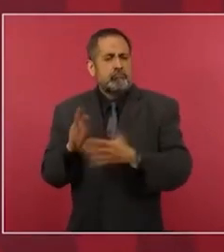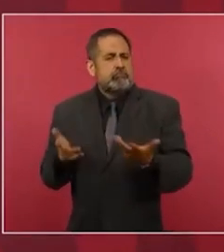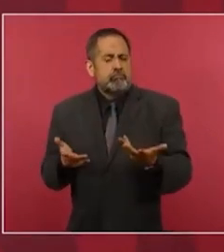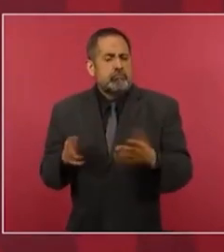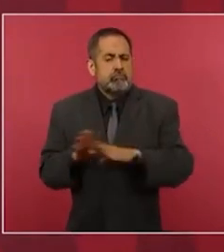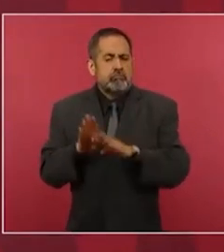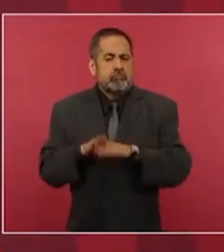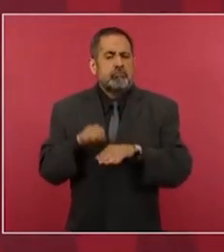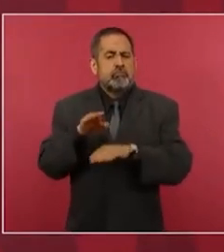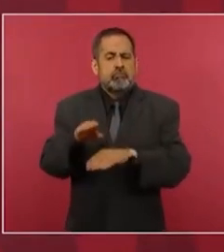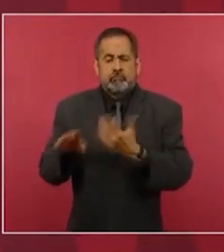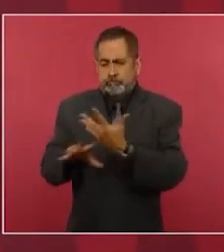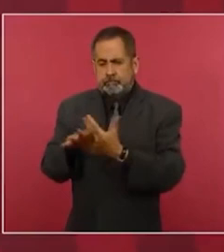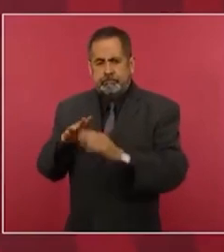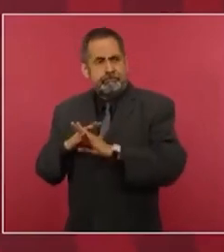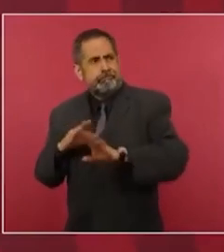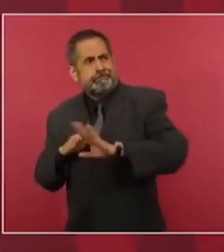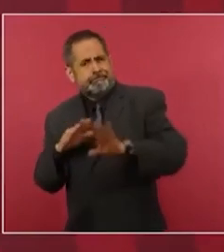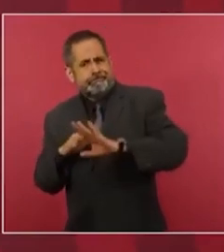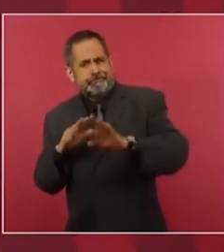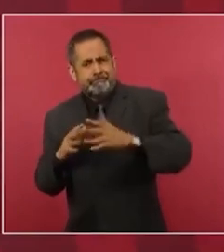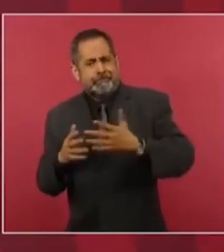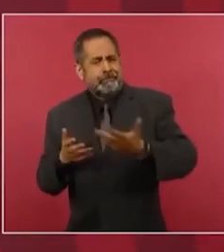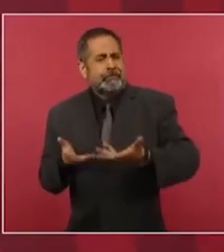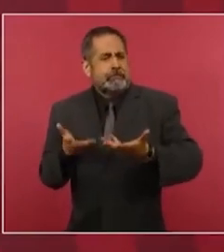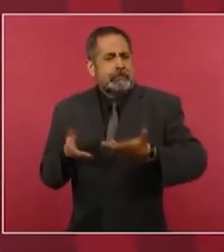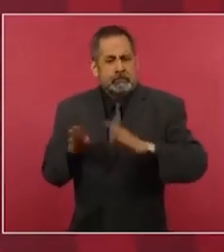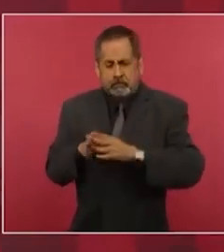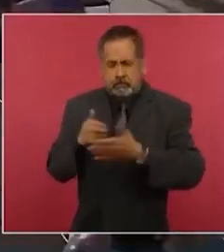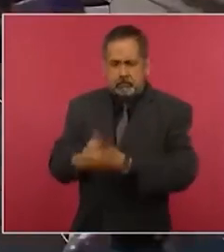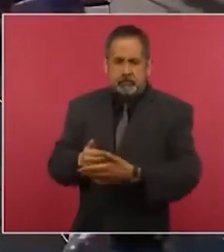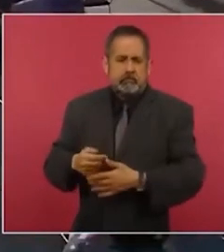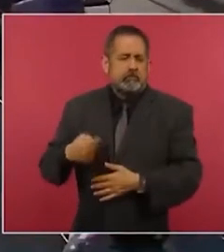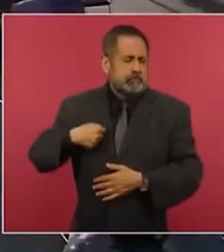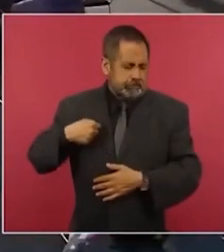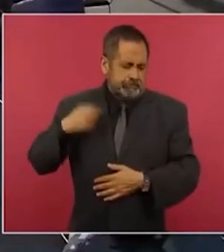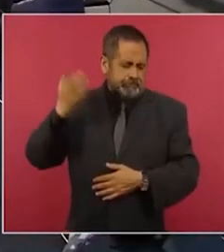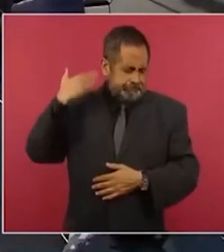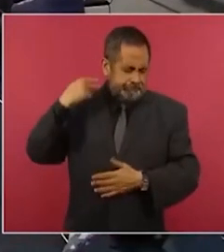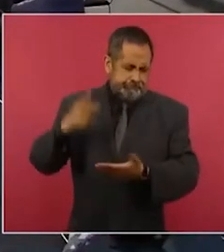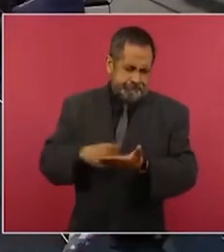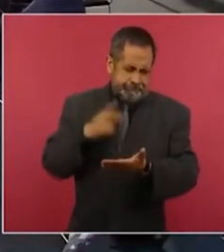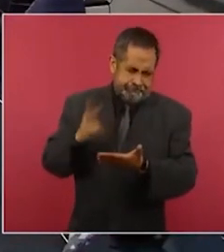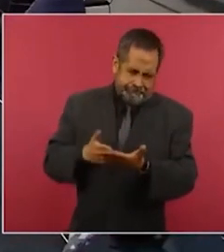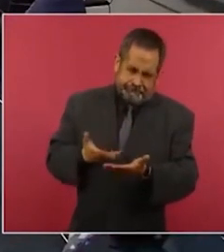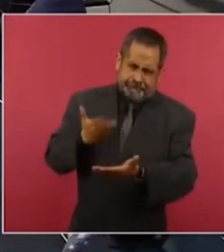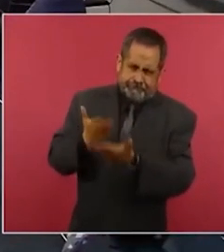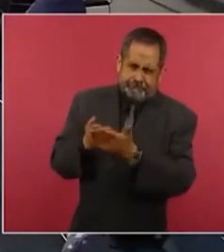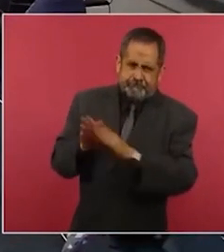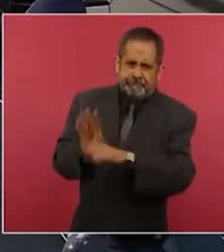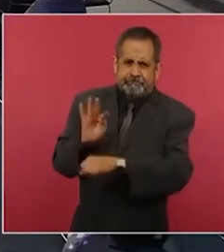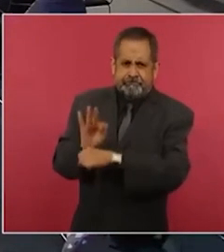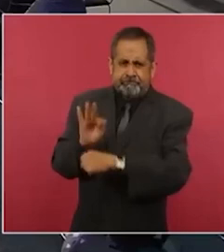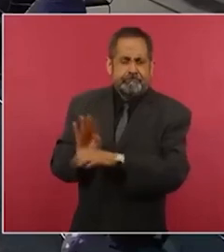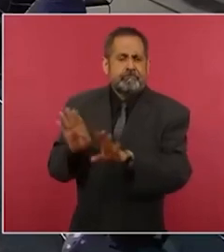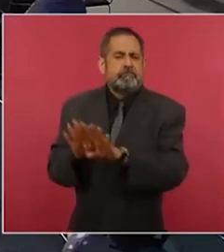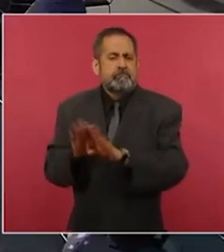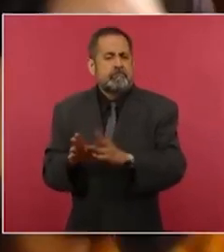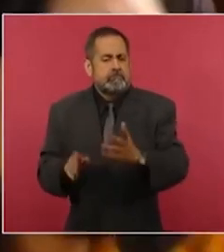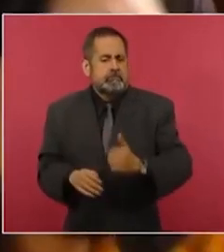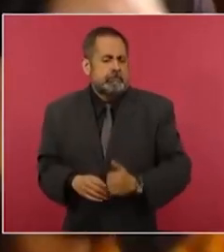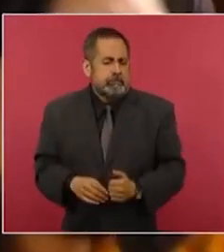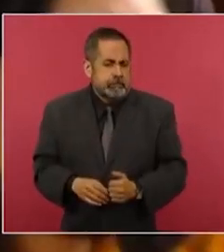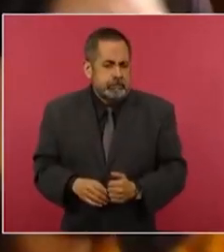migratorio como lo hemos estado planteando pero